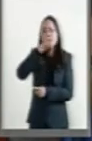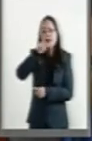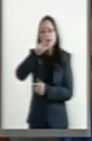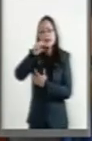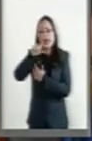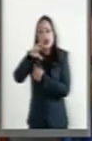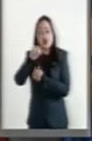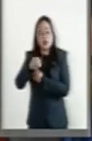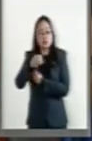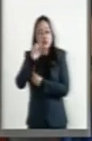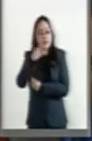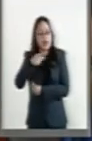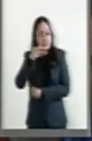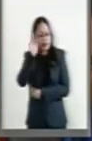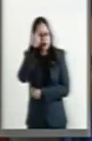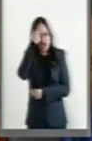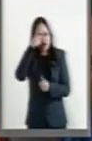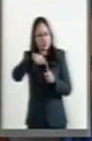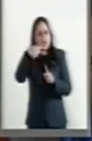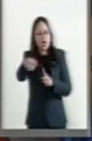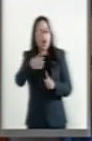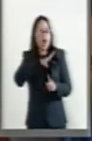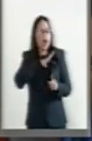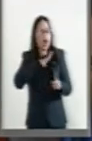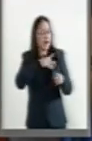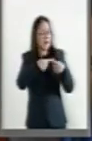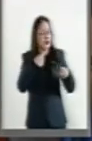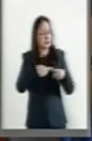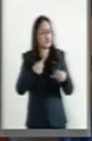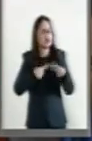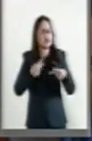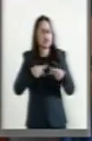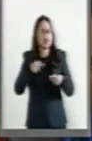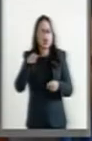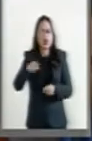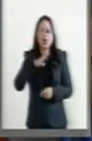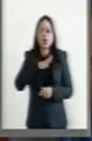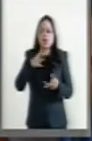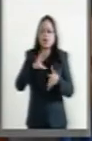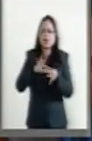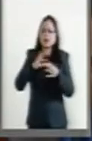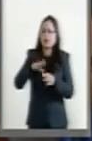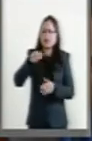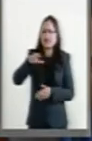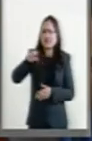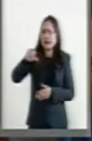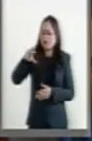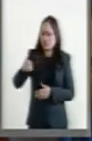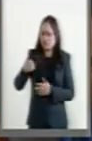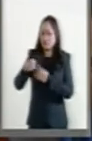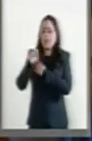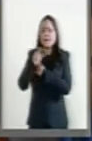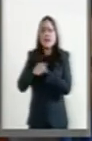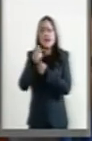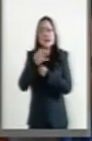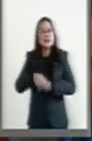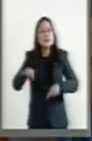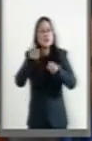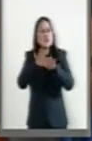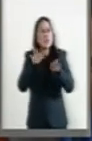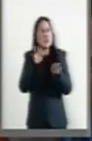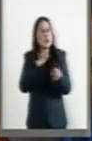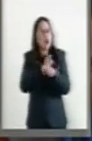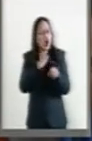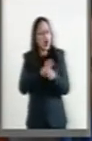al héroe, pero recordar también a la víctima. Hablar de Belisario Domínguez también debe de ser hablar de sus victimarios.